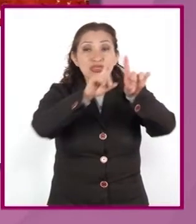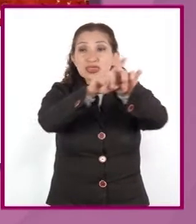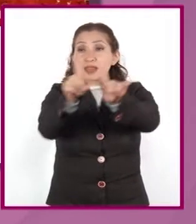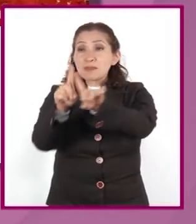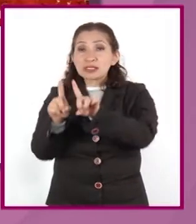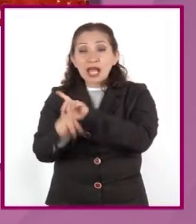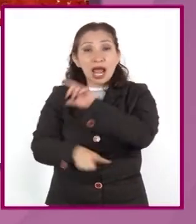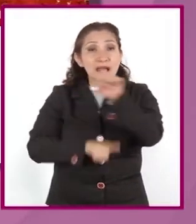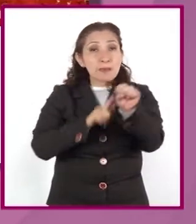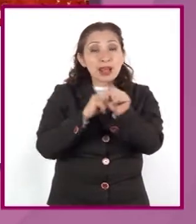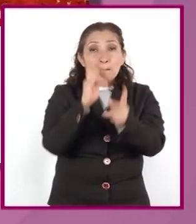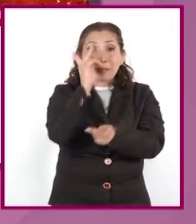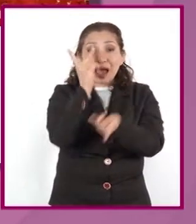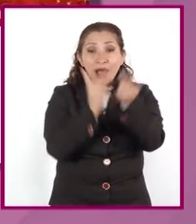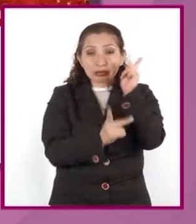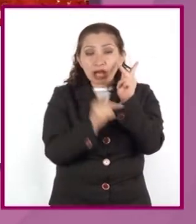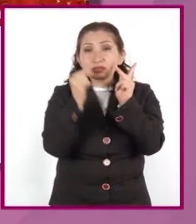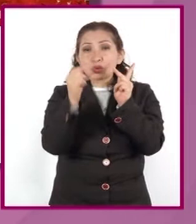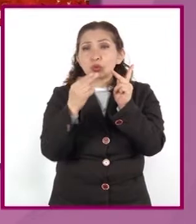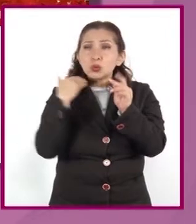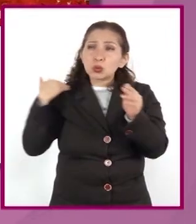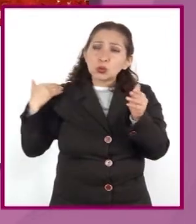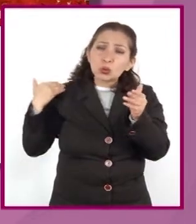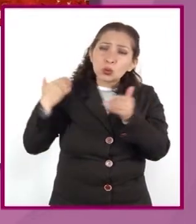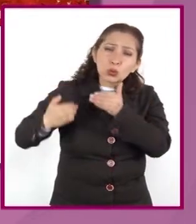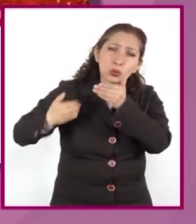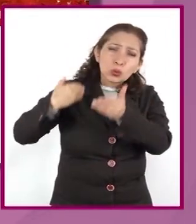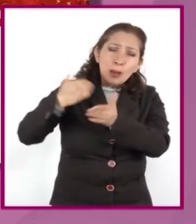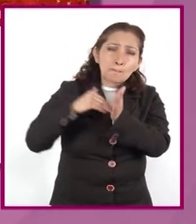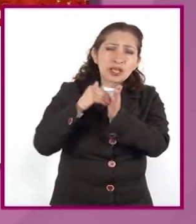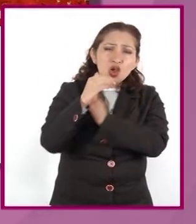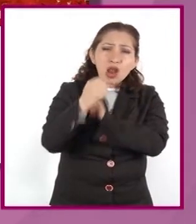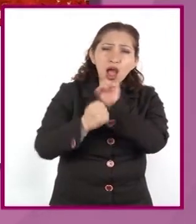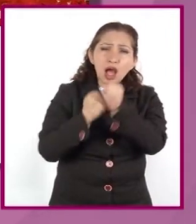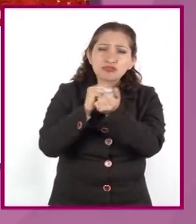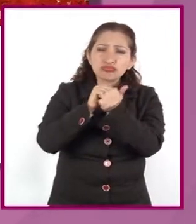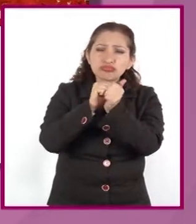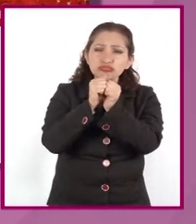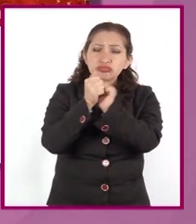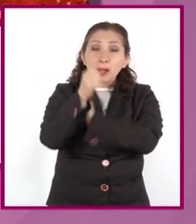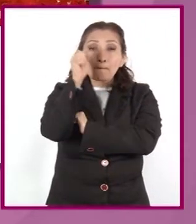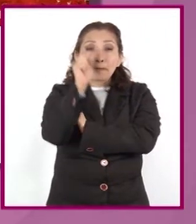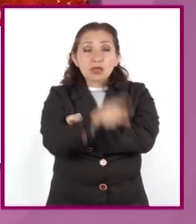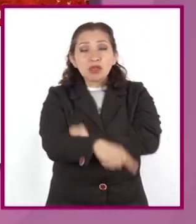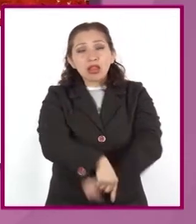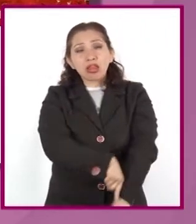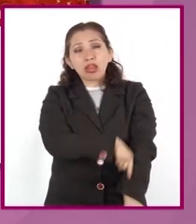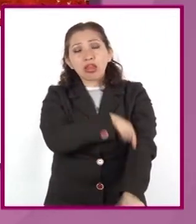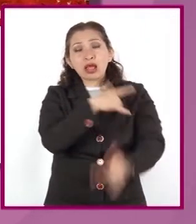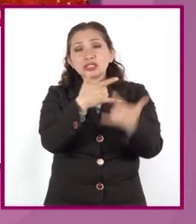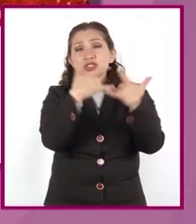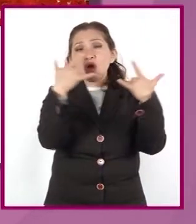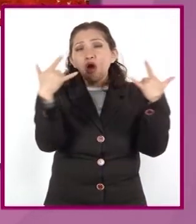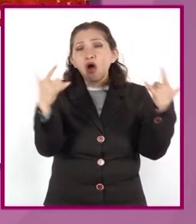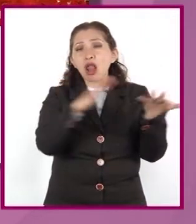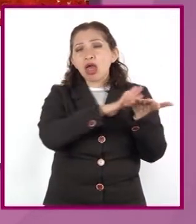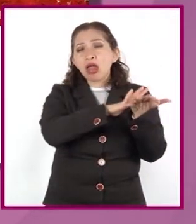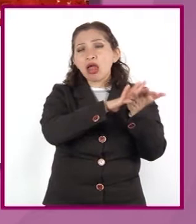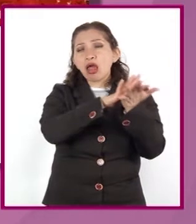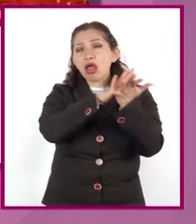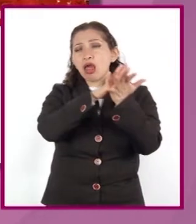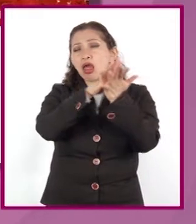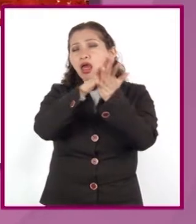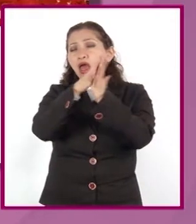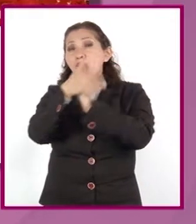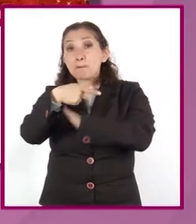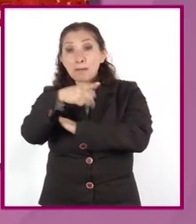animal y vegetal se ha gestado a lo largo de millones de años, fruto de una larga historia evolutiva, pero el ritmo